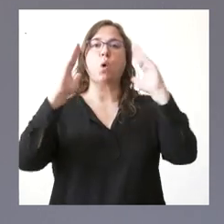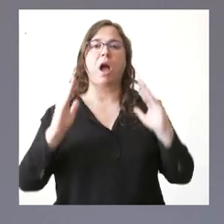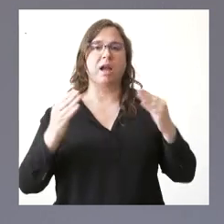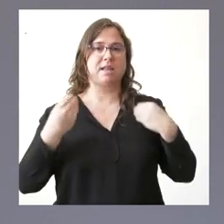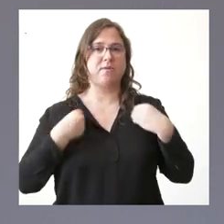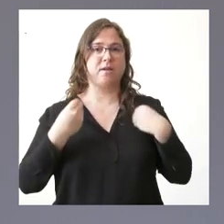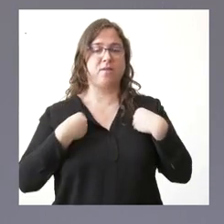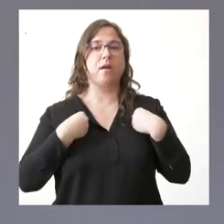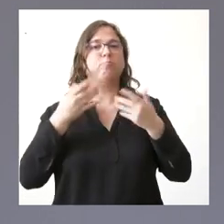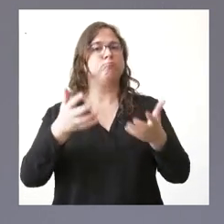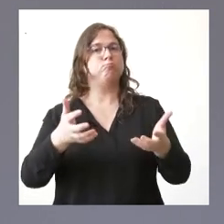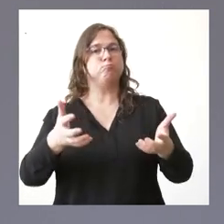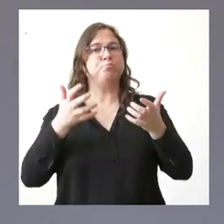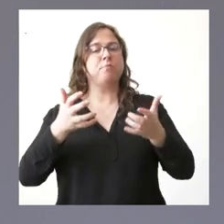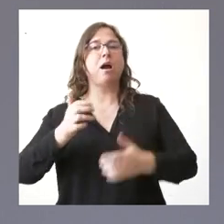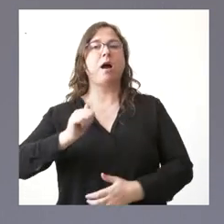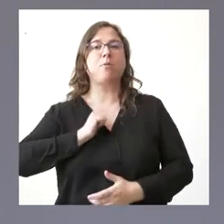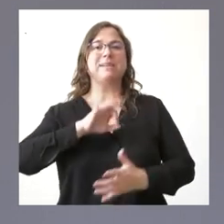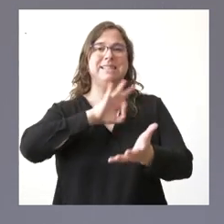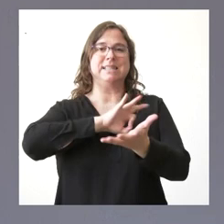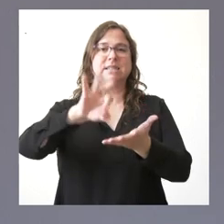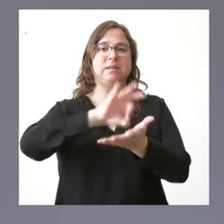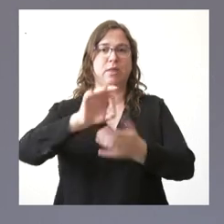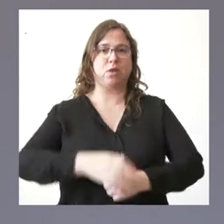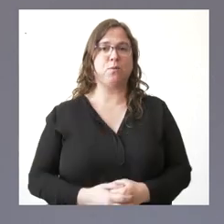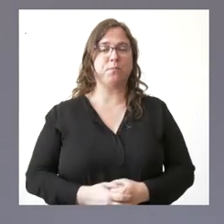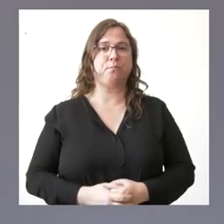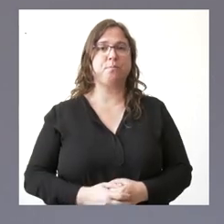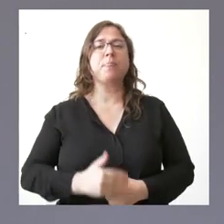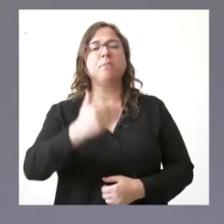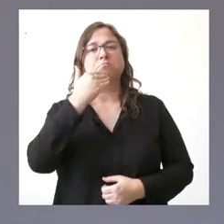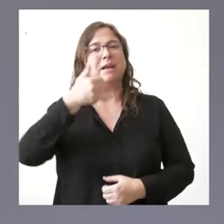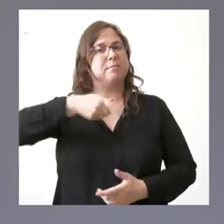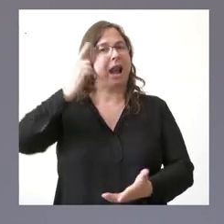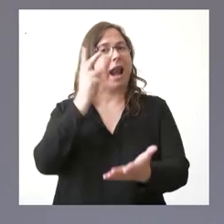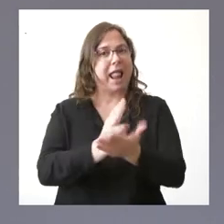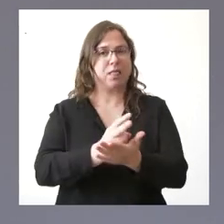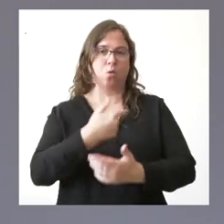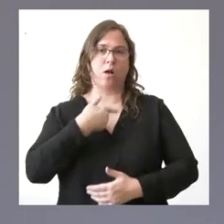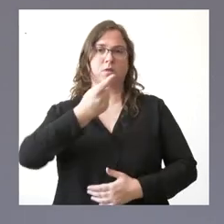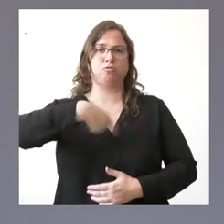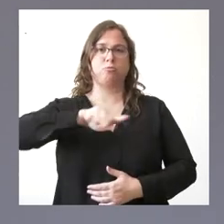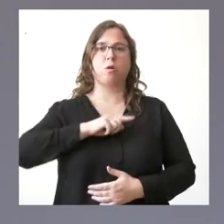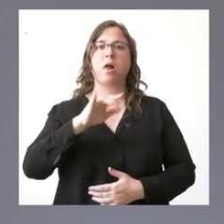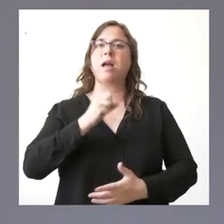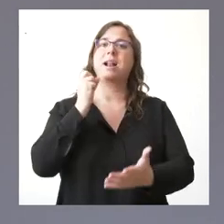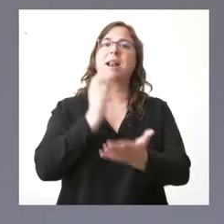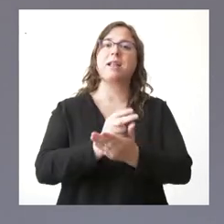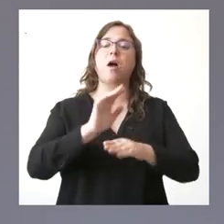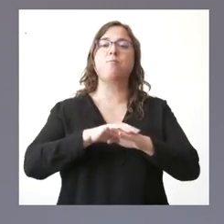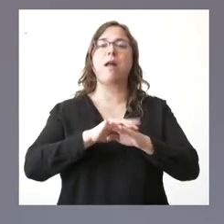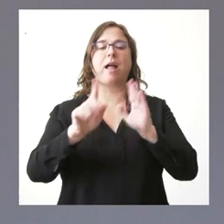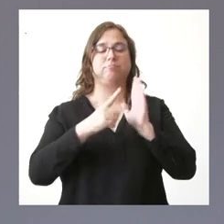que se beneficiarán de este servicio. Es uno de los grandes retos que nos hemos marcado para esta